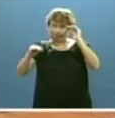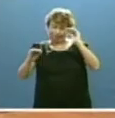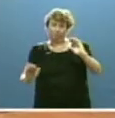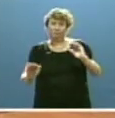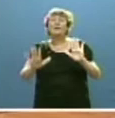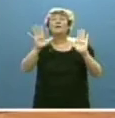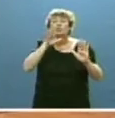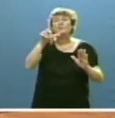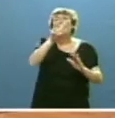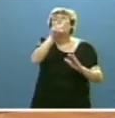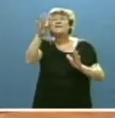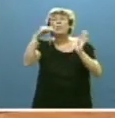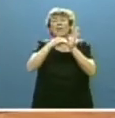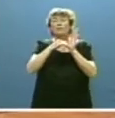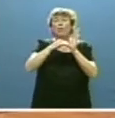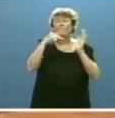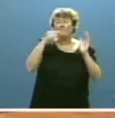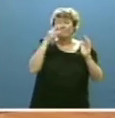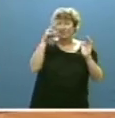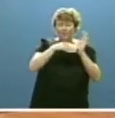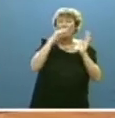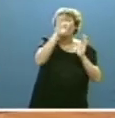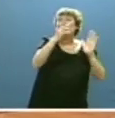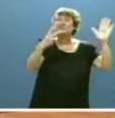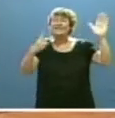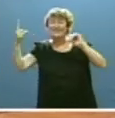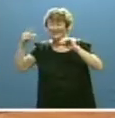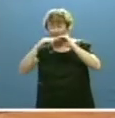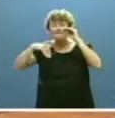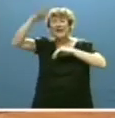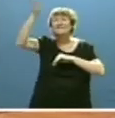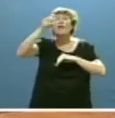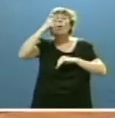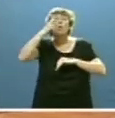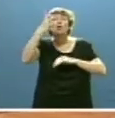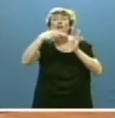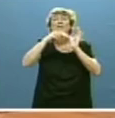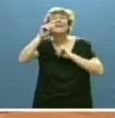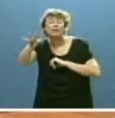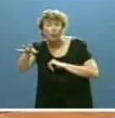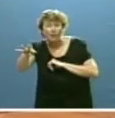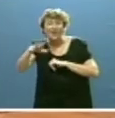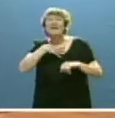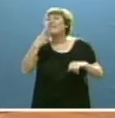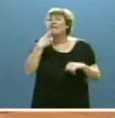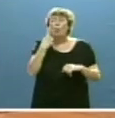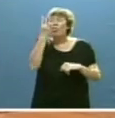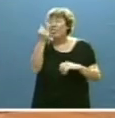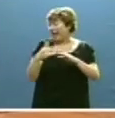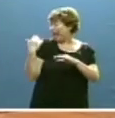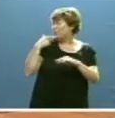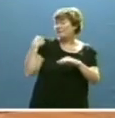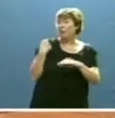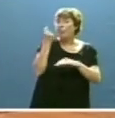parte, los 24.076 afiliados más que en junio de 2014 suponen que cada día del último año